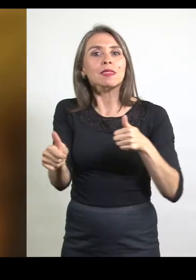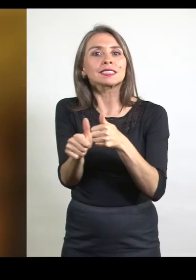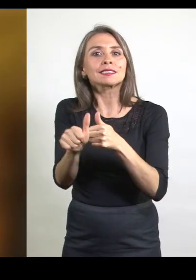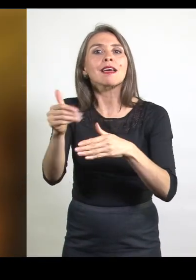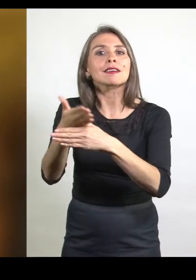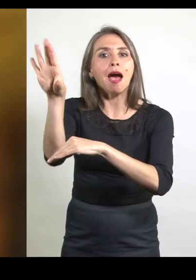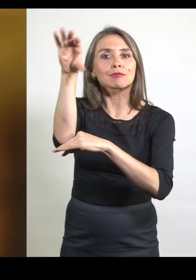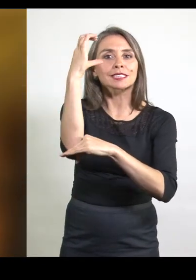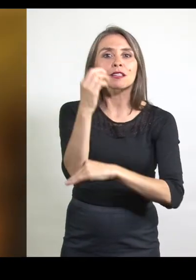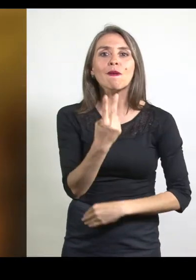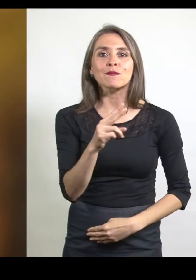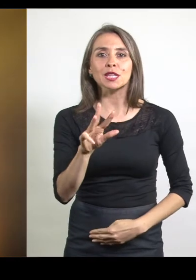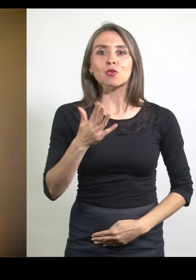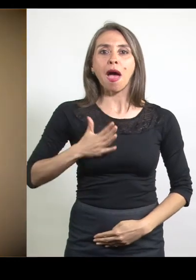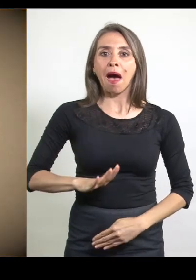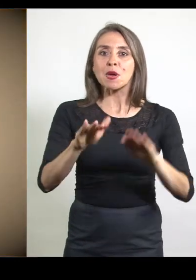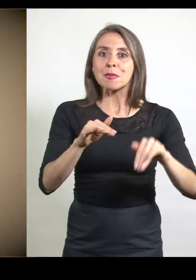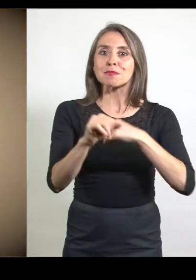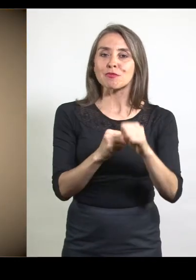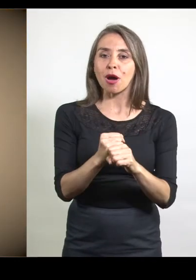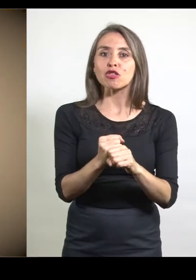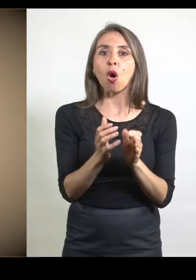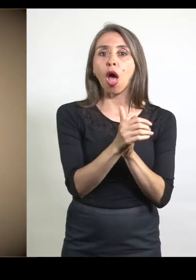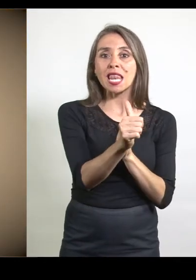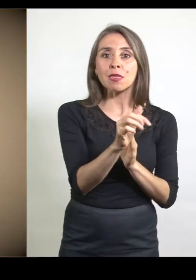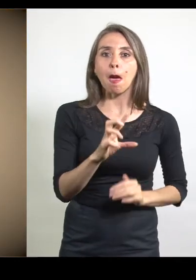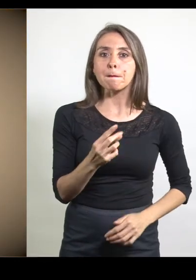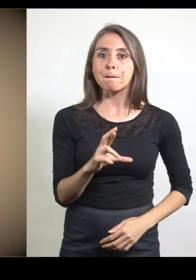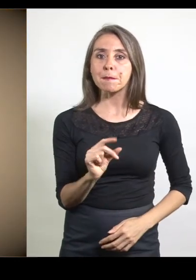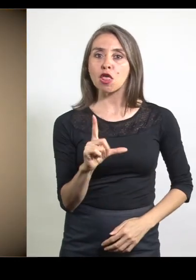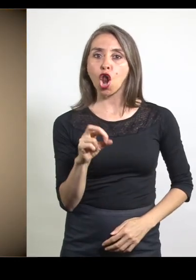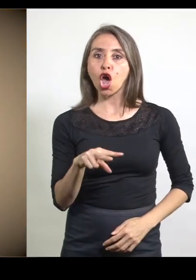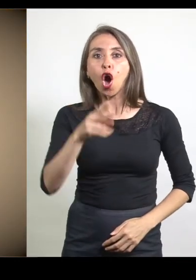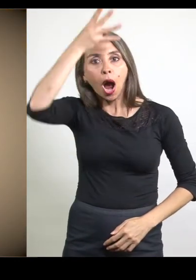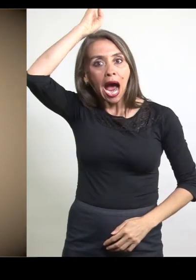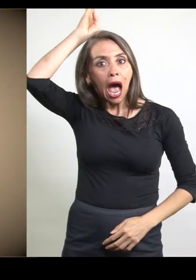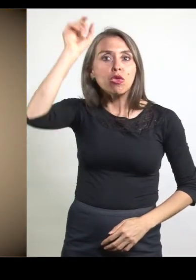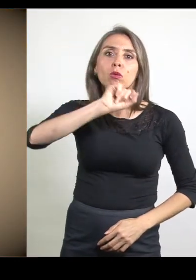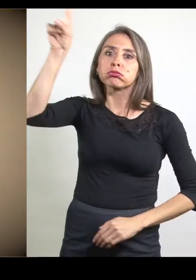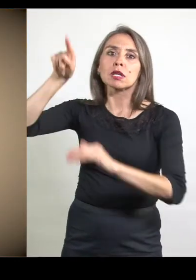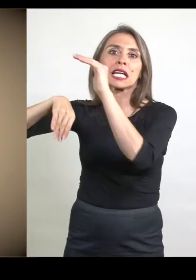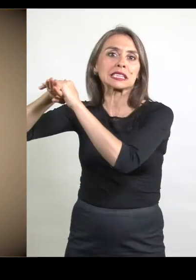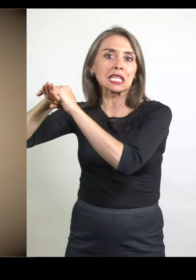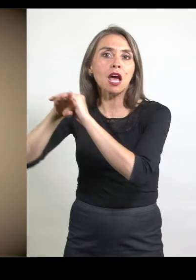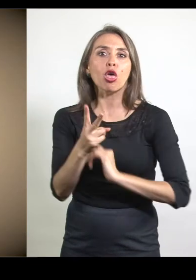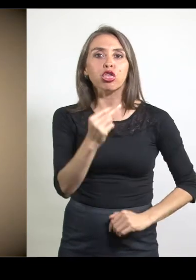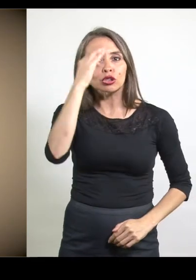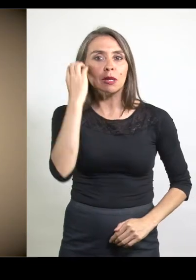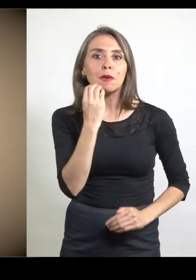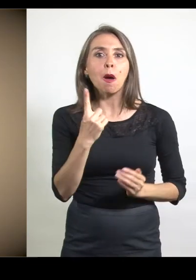ciudad el 29 abril de ese año. Por esto, su líder Pedro León Gallo salió al exilio. El 12 de mayo de